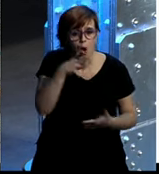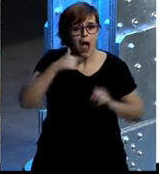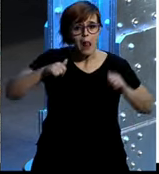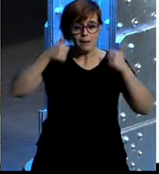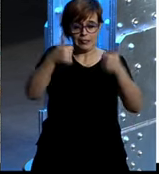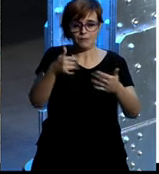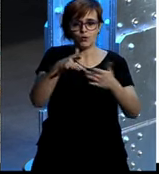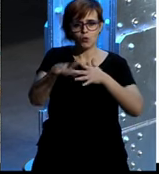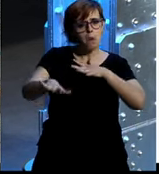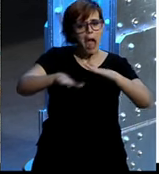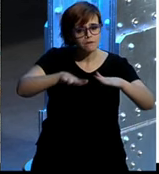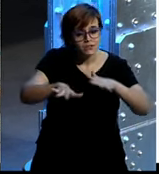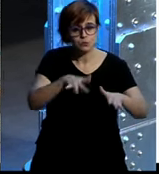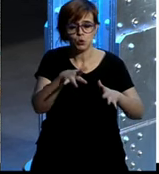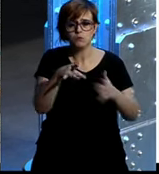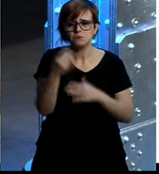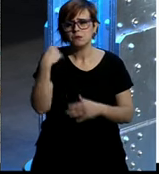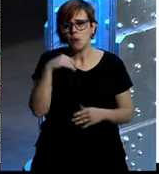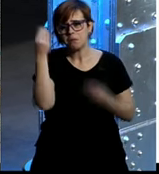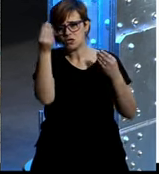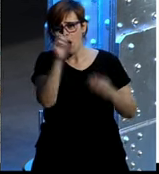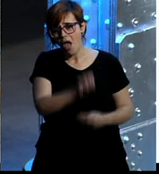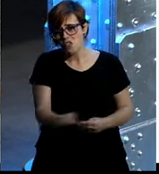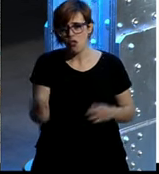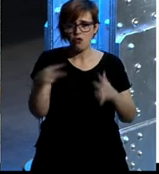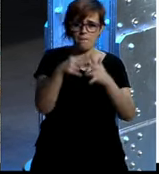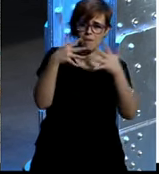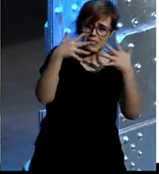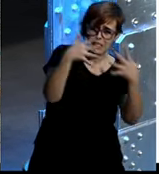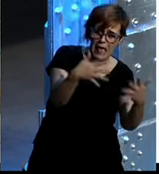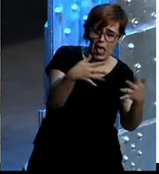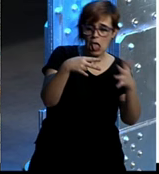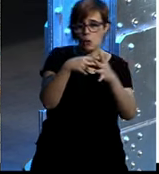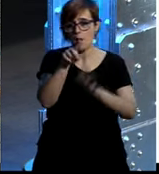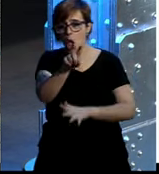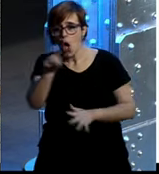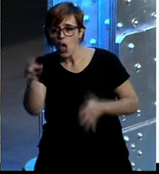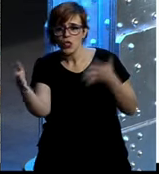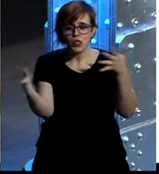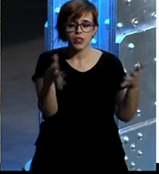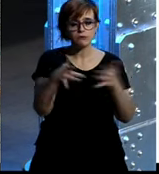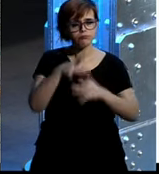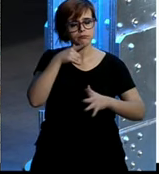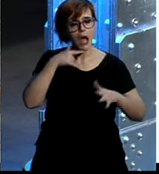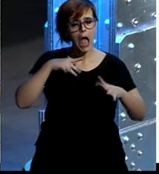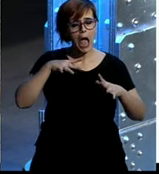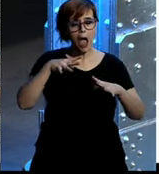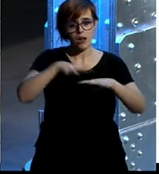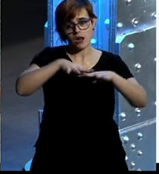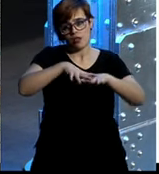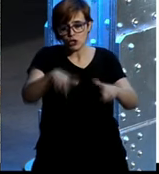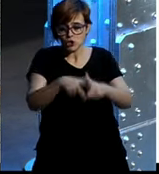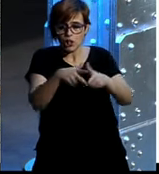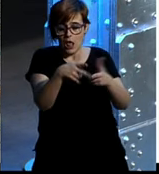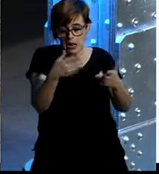empezamos a ser más proactivos, y esto ya es igual el 2010, 2011, y empezamos a crear nuestros canales sociales, desde el punto de las